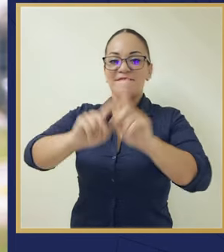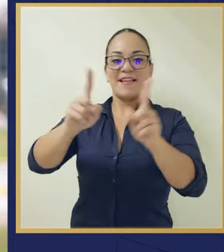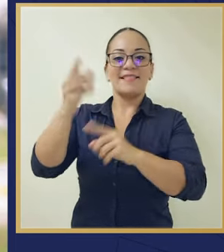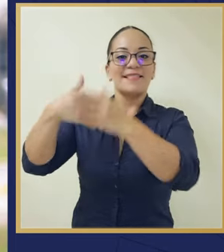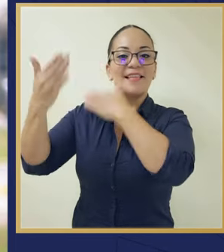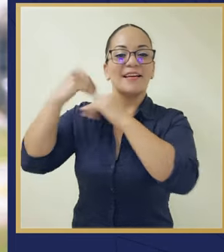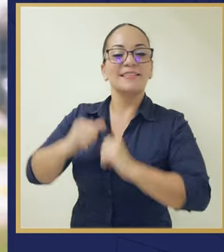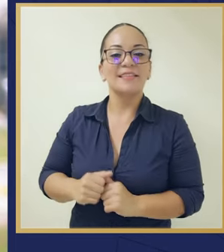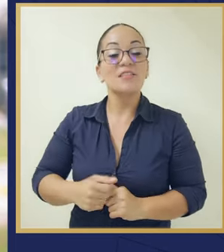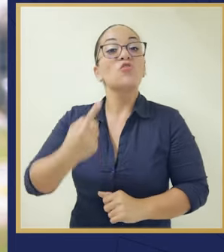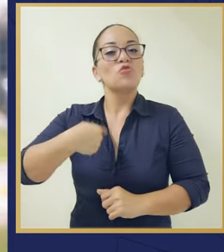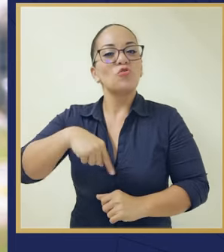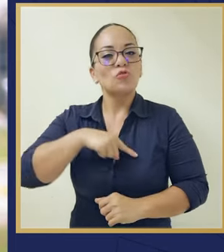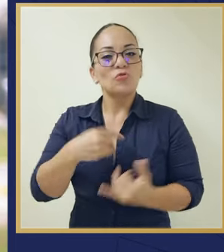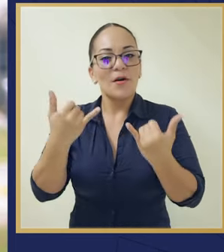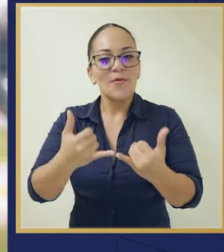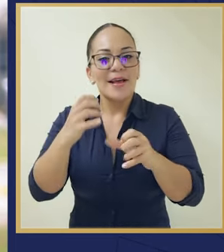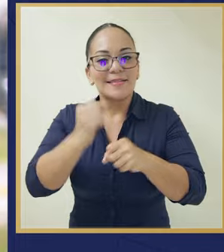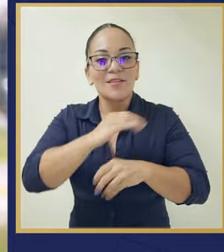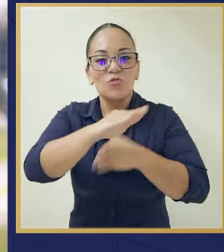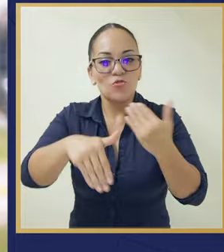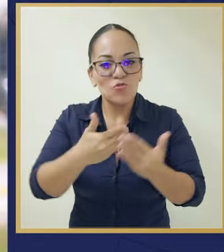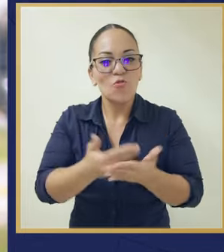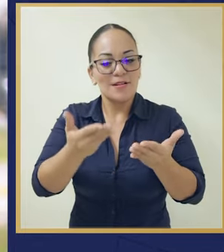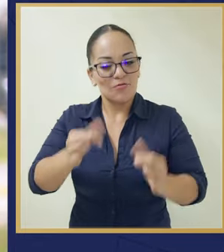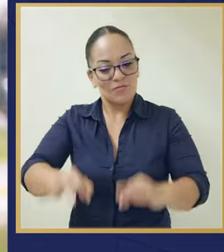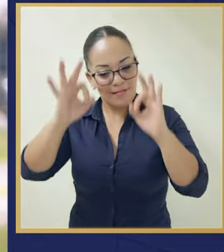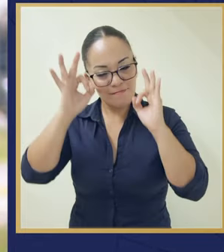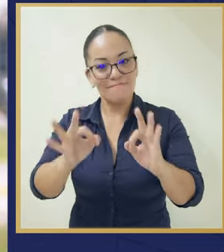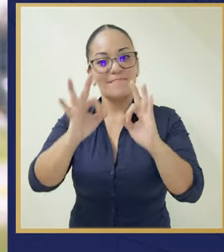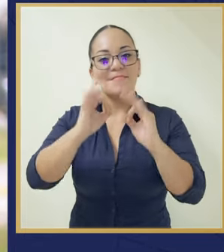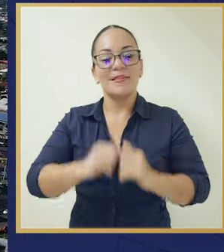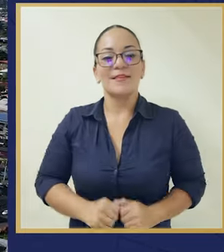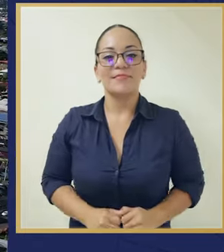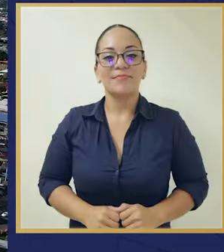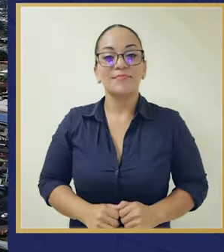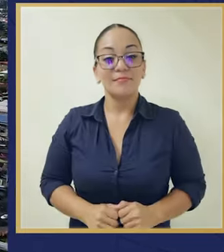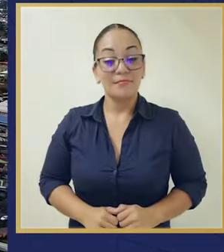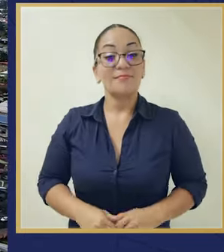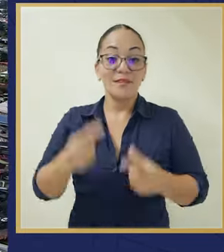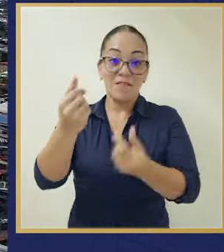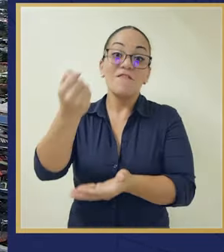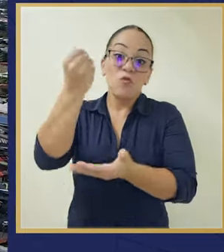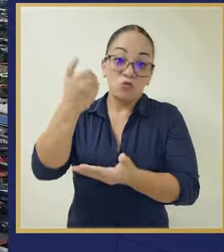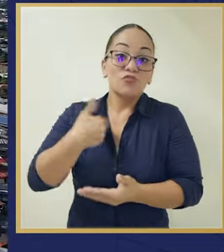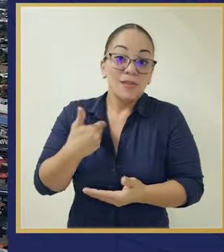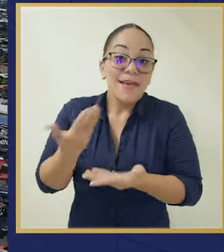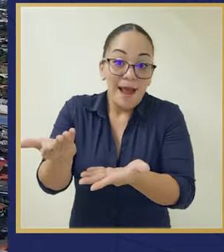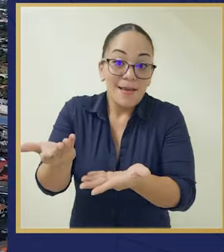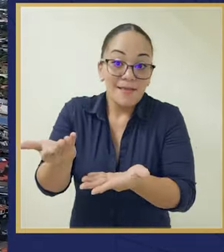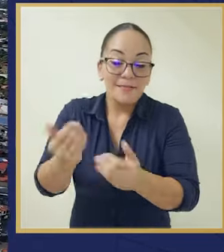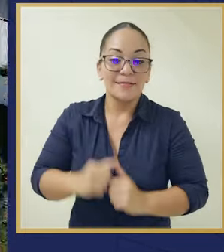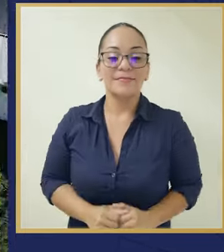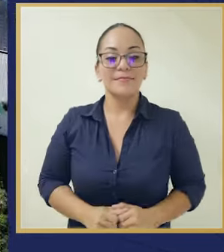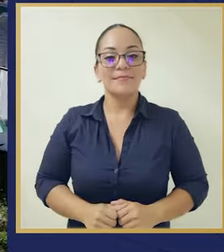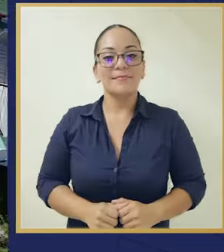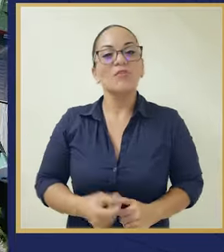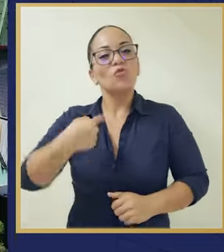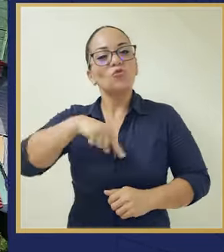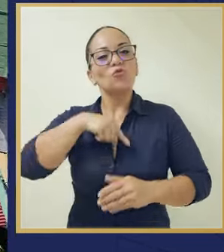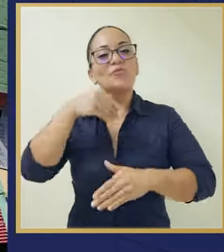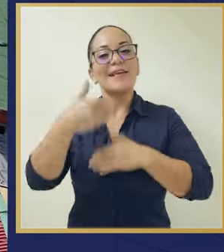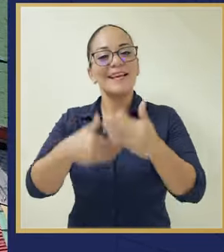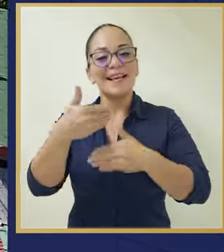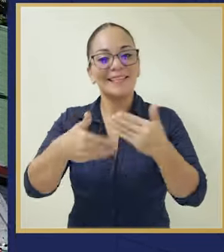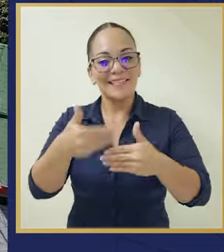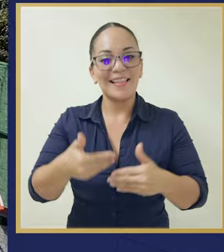estamos haciendo las cosas bien, con los recursos que hay. Estamos